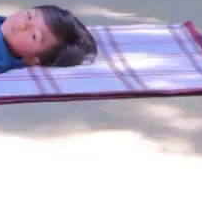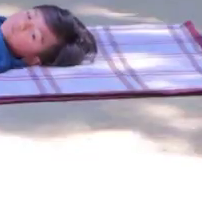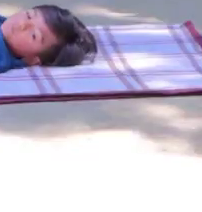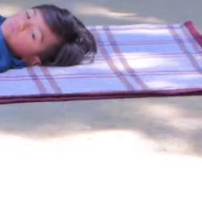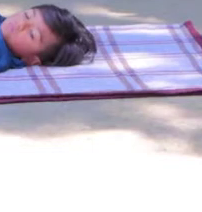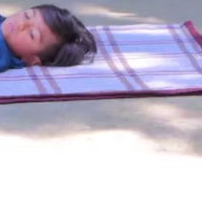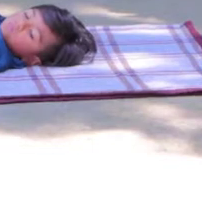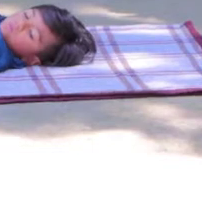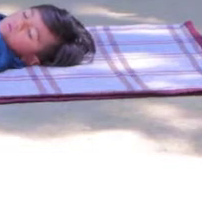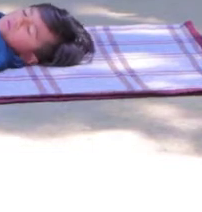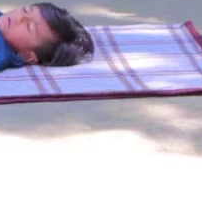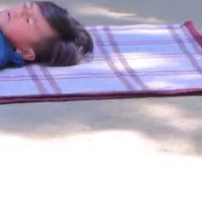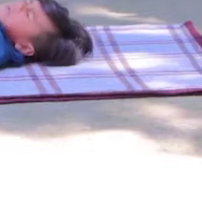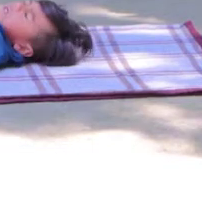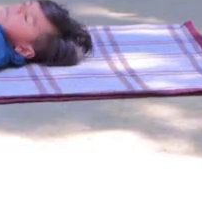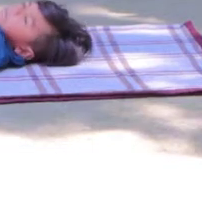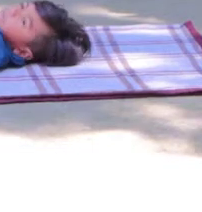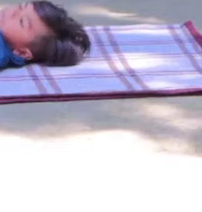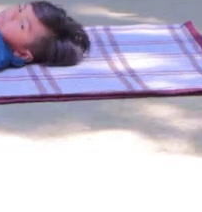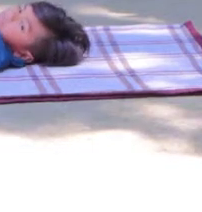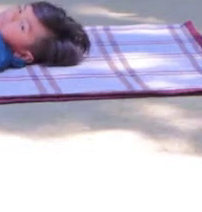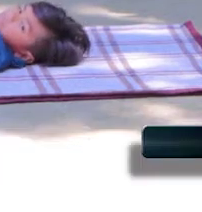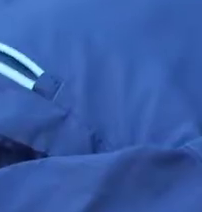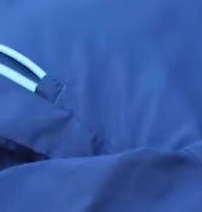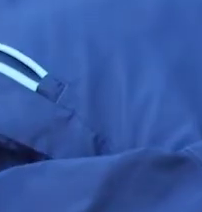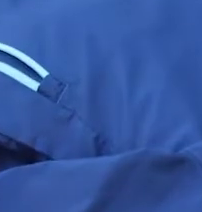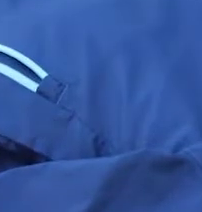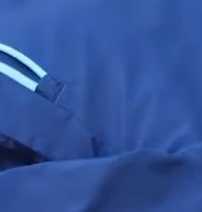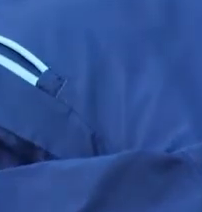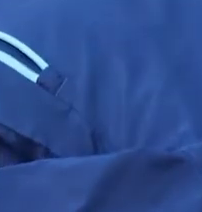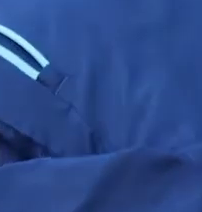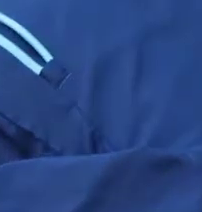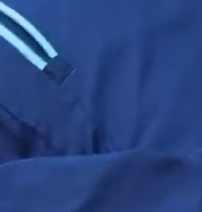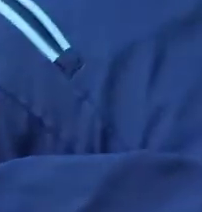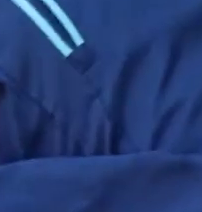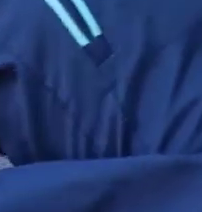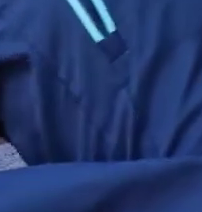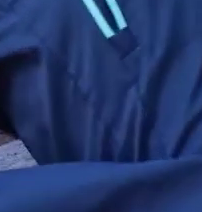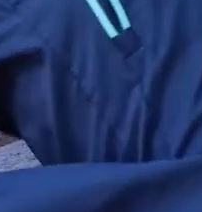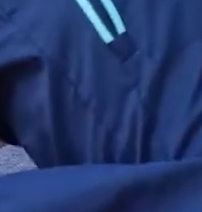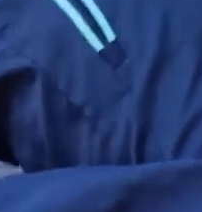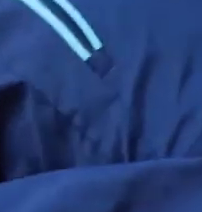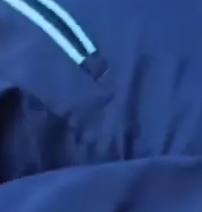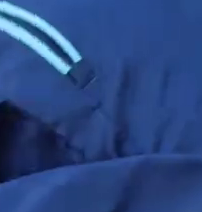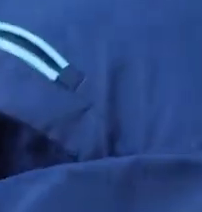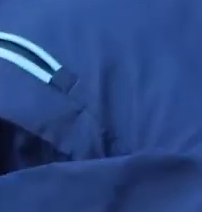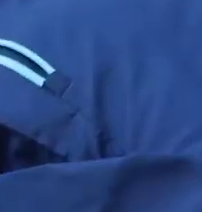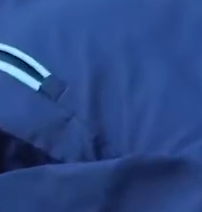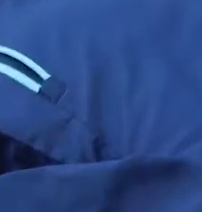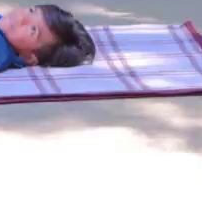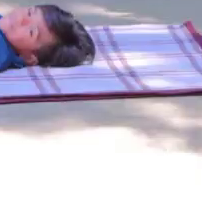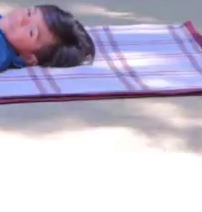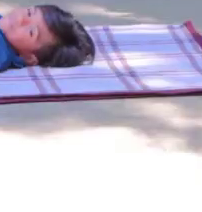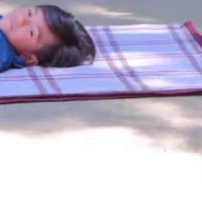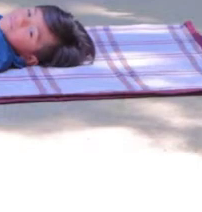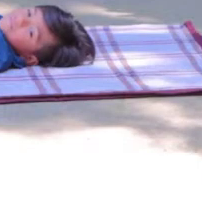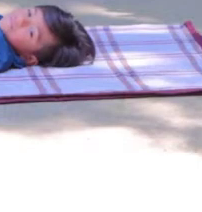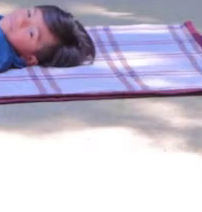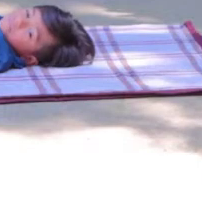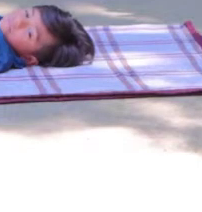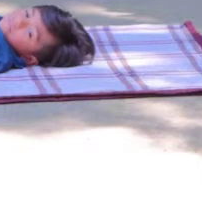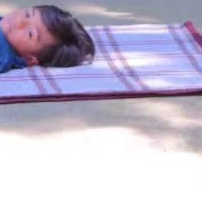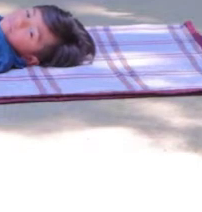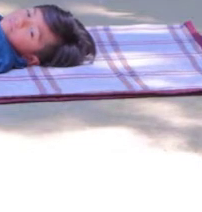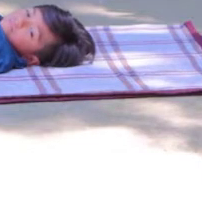otro más bajamos subimos bajamos respirando